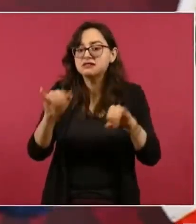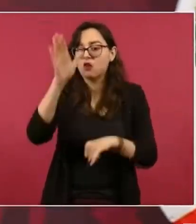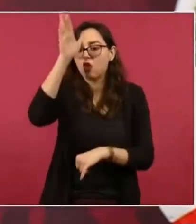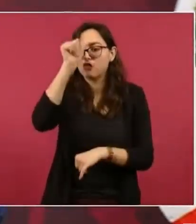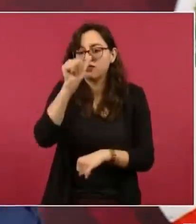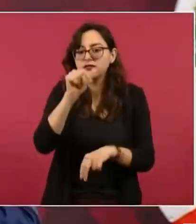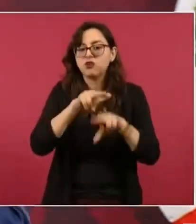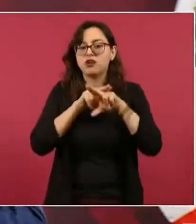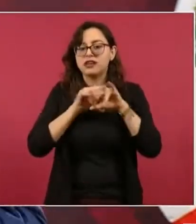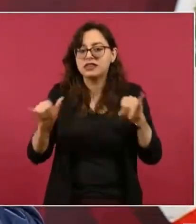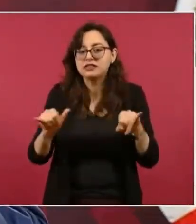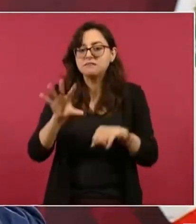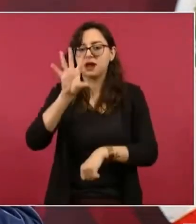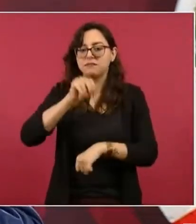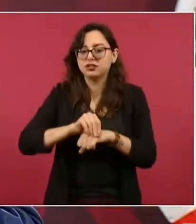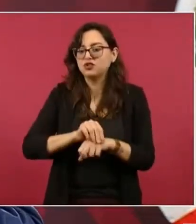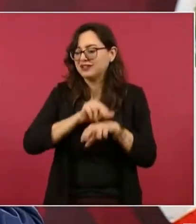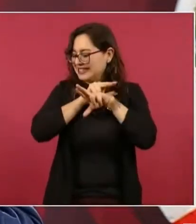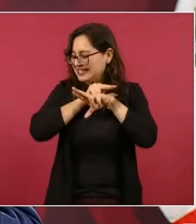concesiones ni contratos